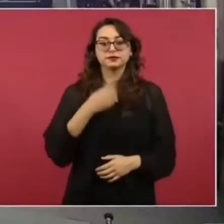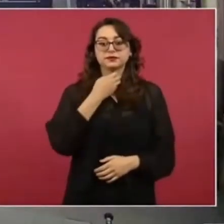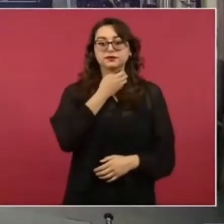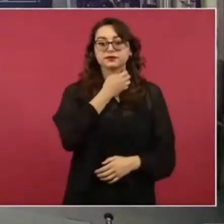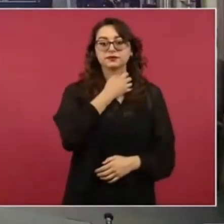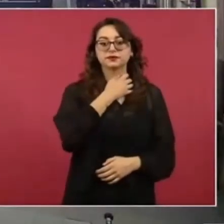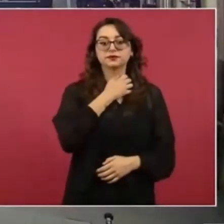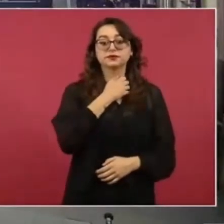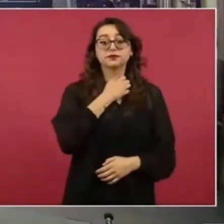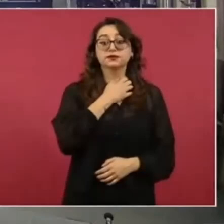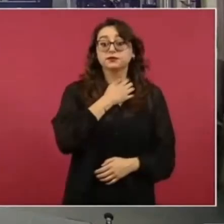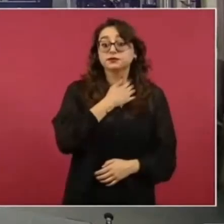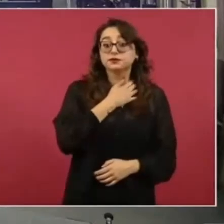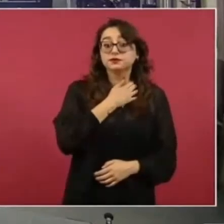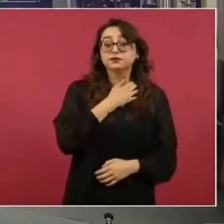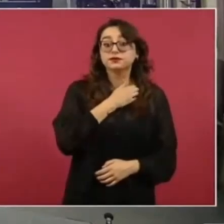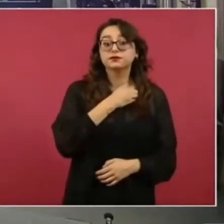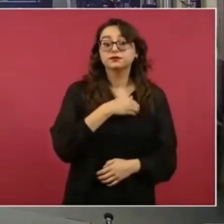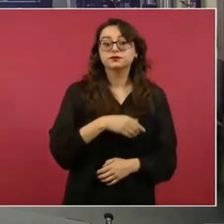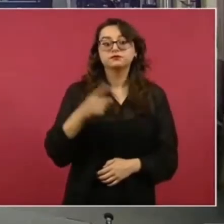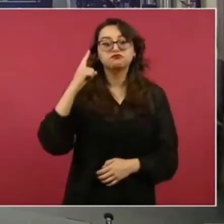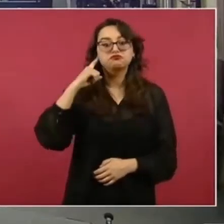¿Perdón? No,